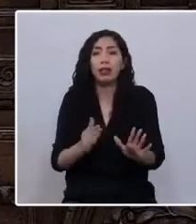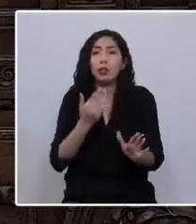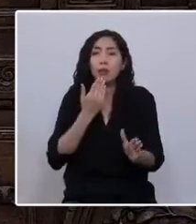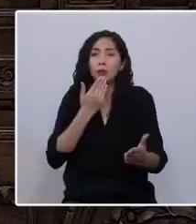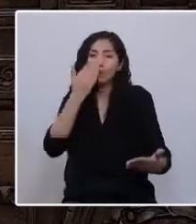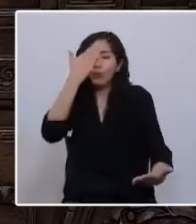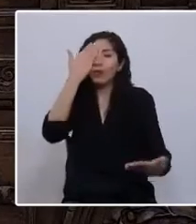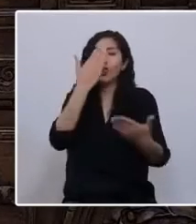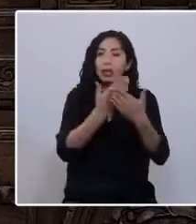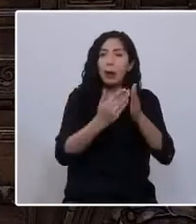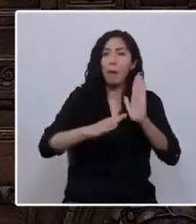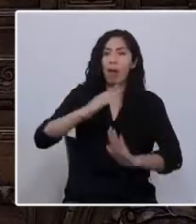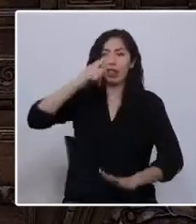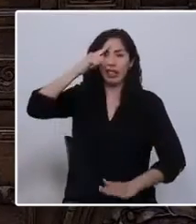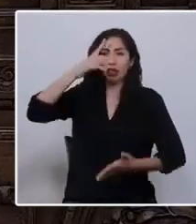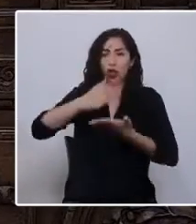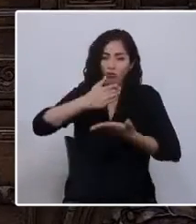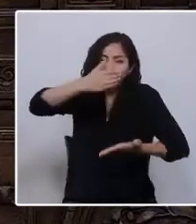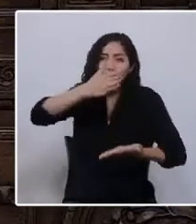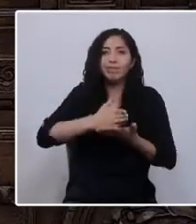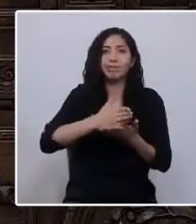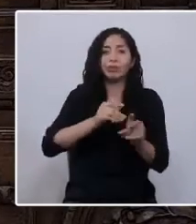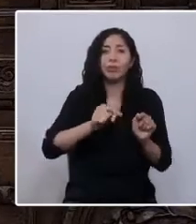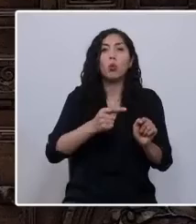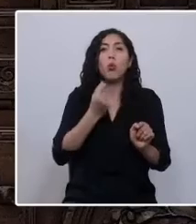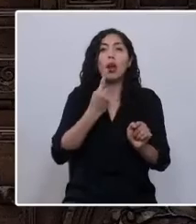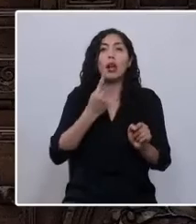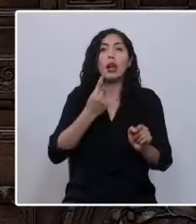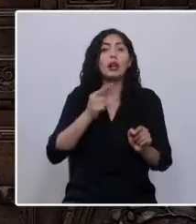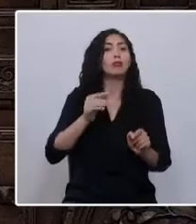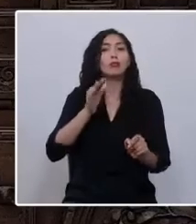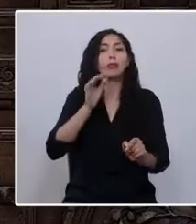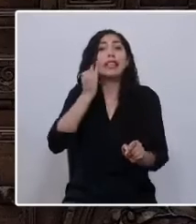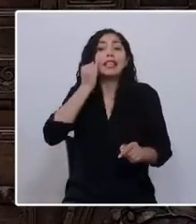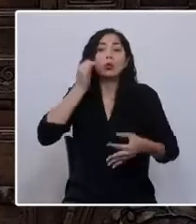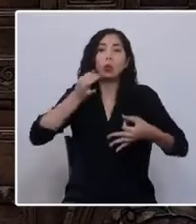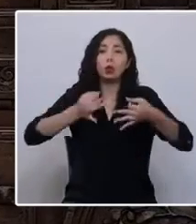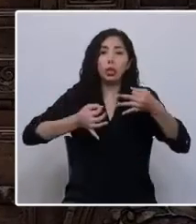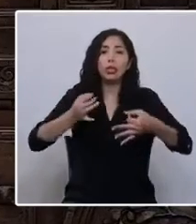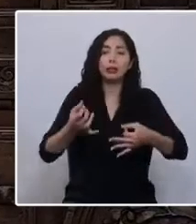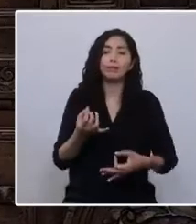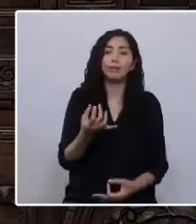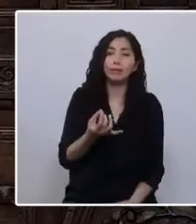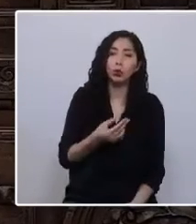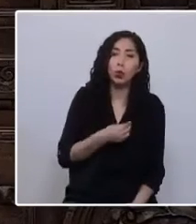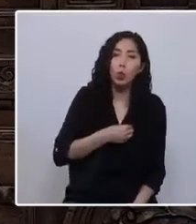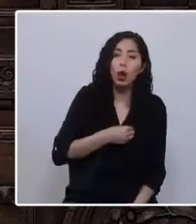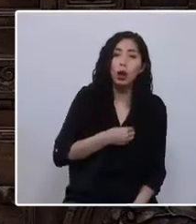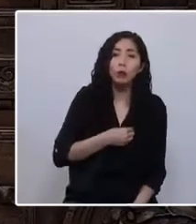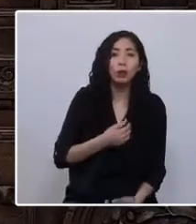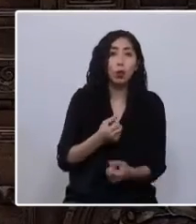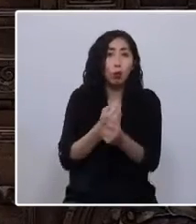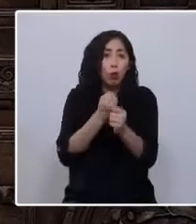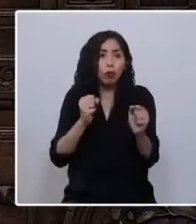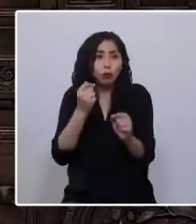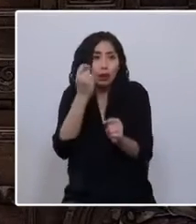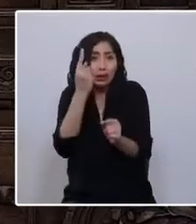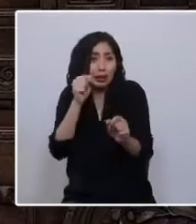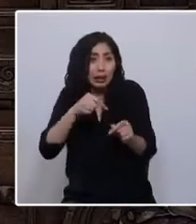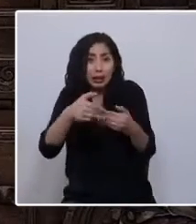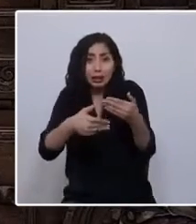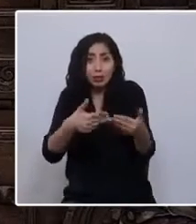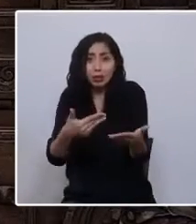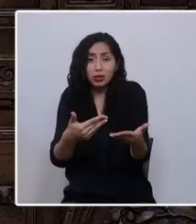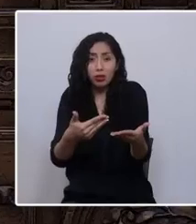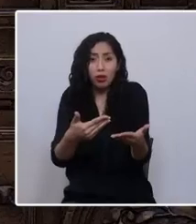con más decisión y velocidad las injusticias que nos duelen. No podemos entender este proceso sin